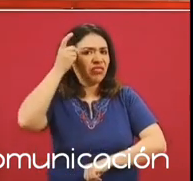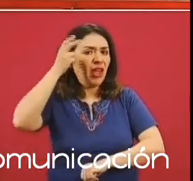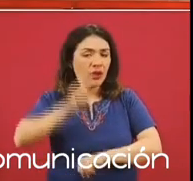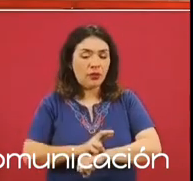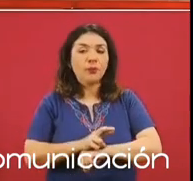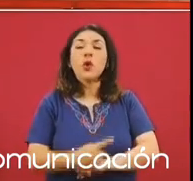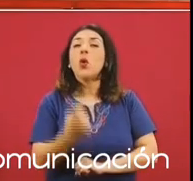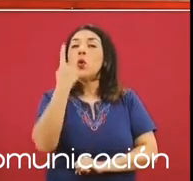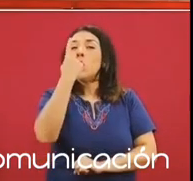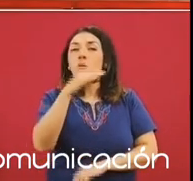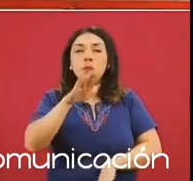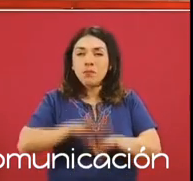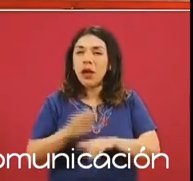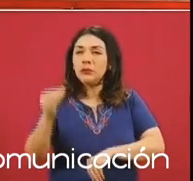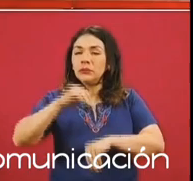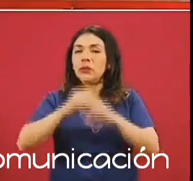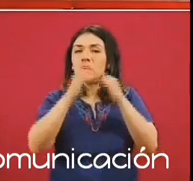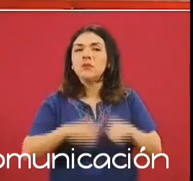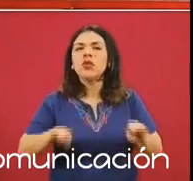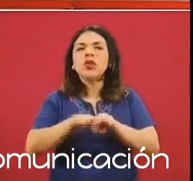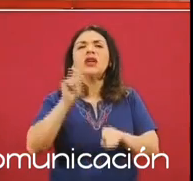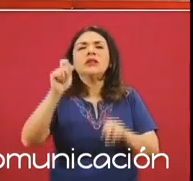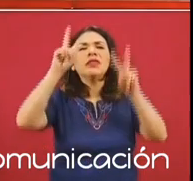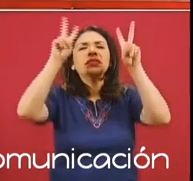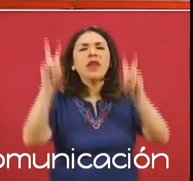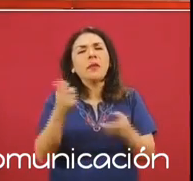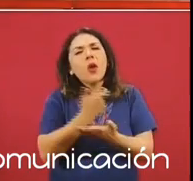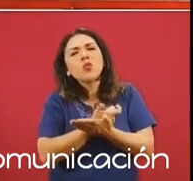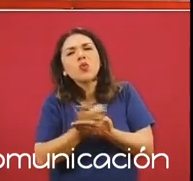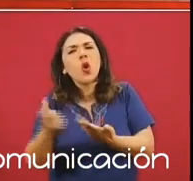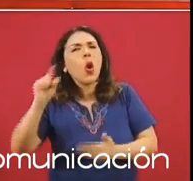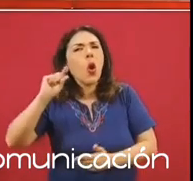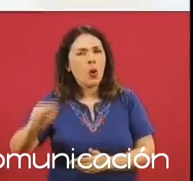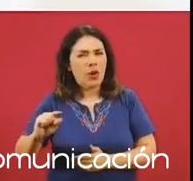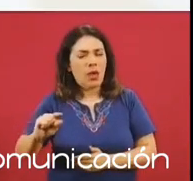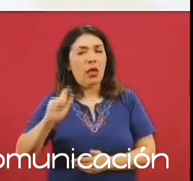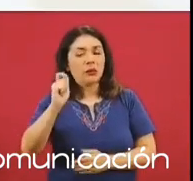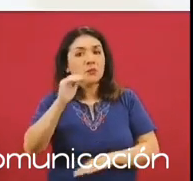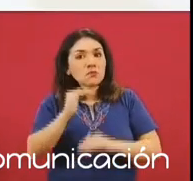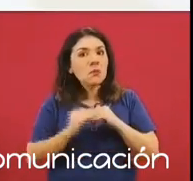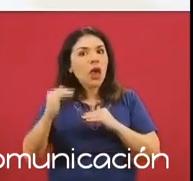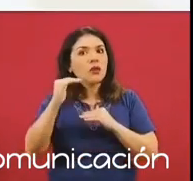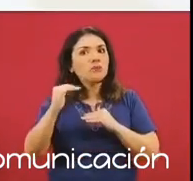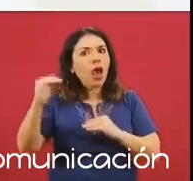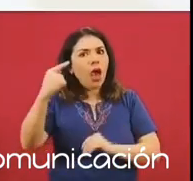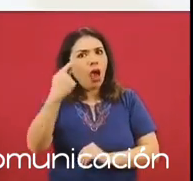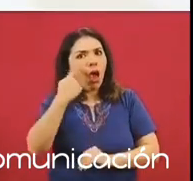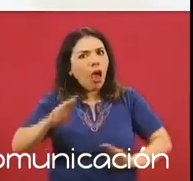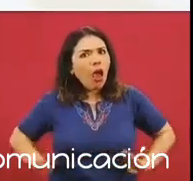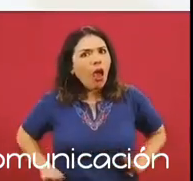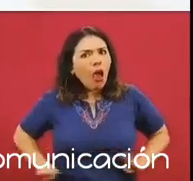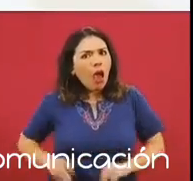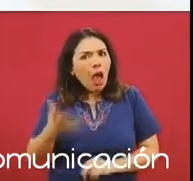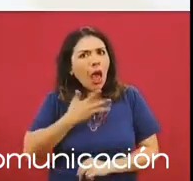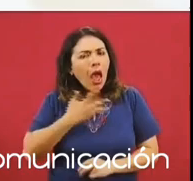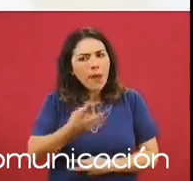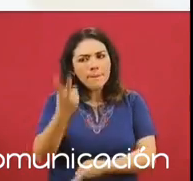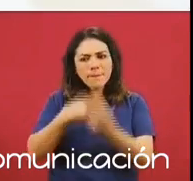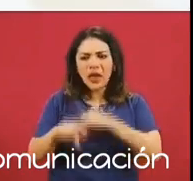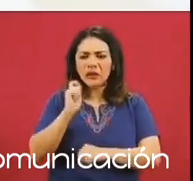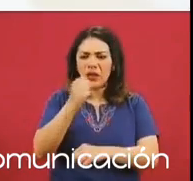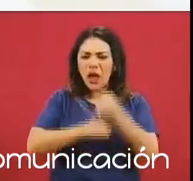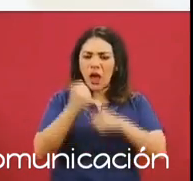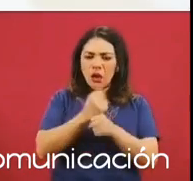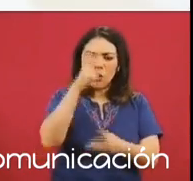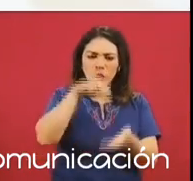Y un elemento adicional es el tema del salario mínimo, los incrementos que se han tenido en 2018